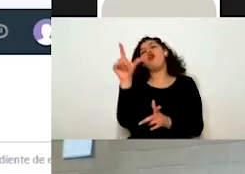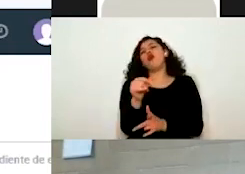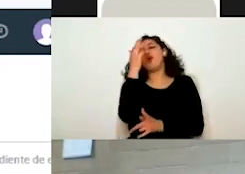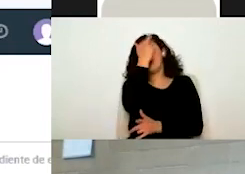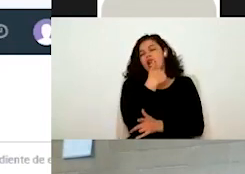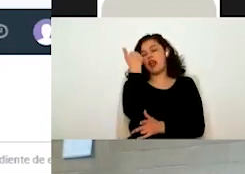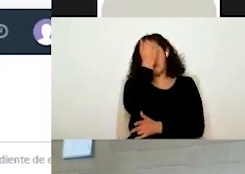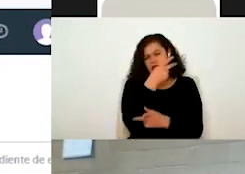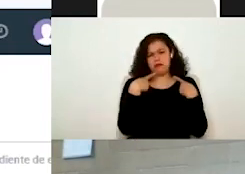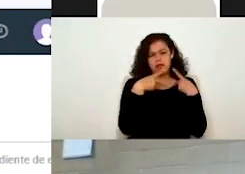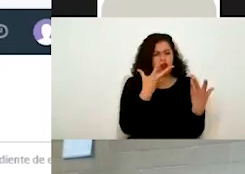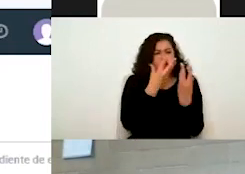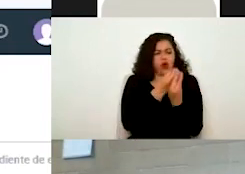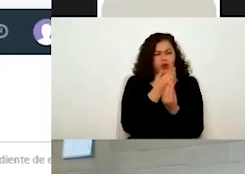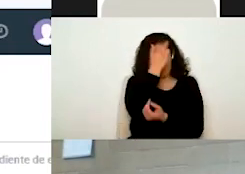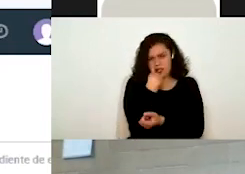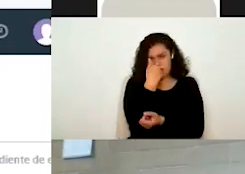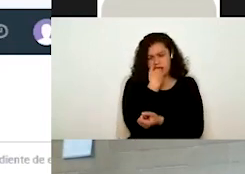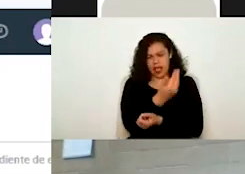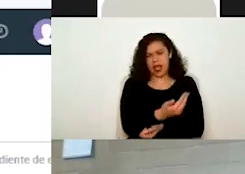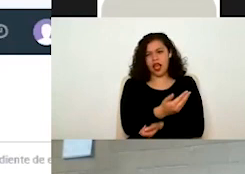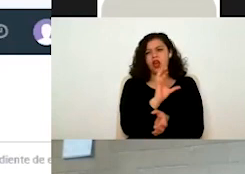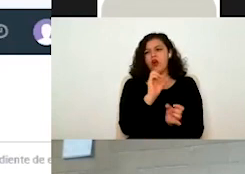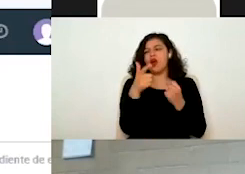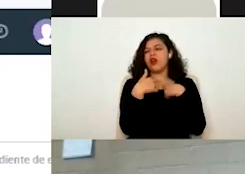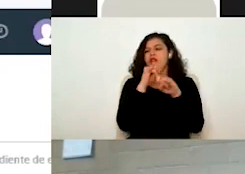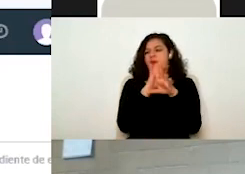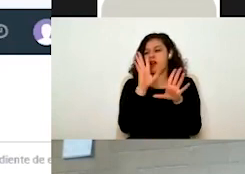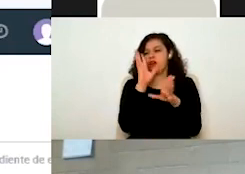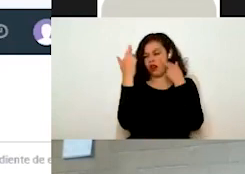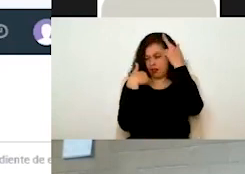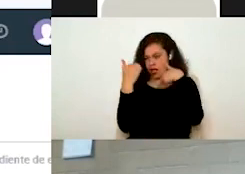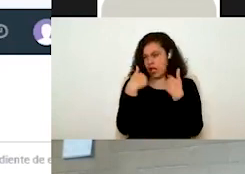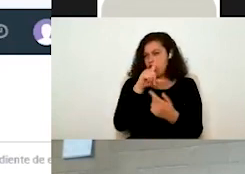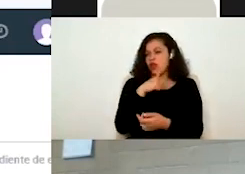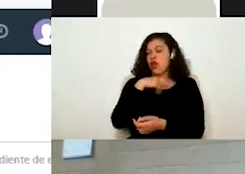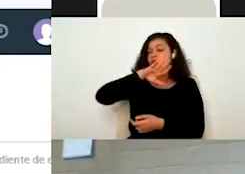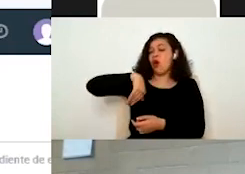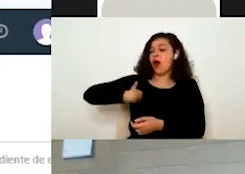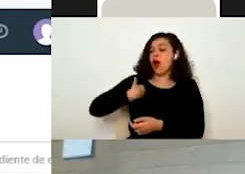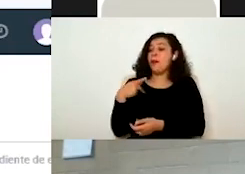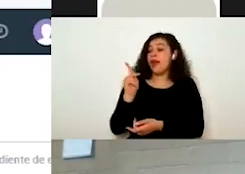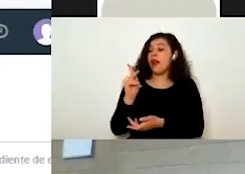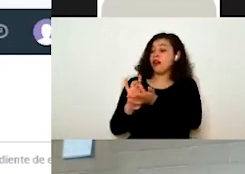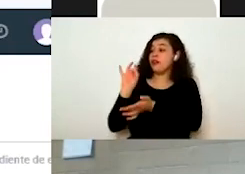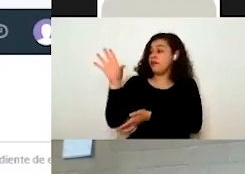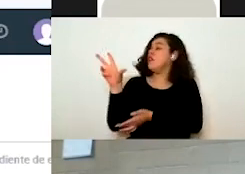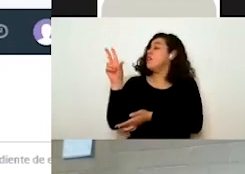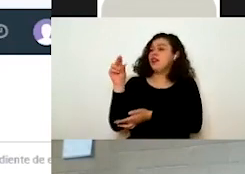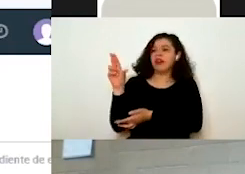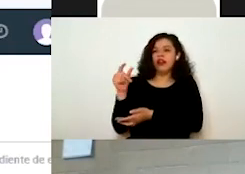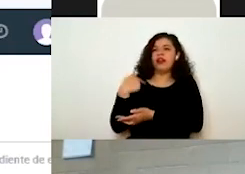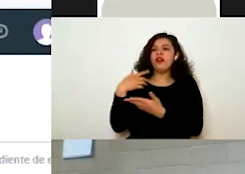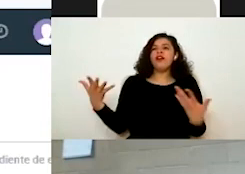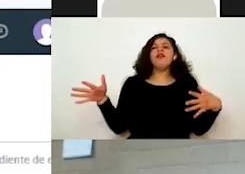otro miembro de mi institución o quiero revisar algún otro dato posteriormente, bueno, pues lo guardo, pero no lo envío. Entonces, ya aquí están los cambios que yo